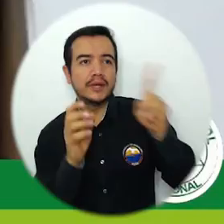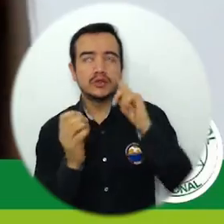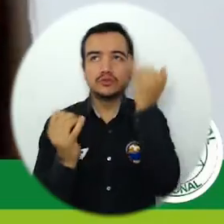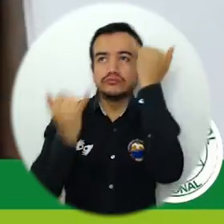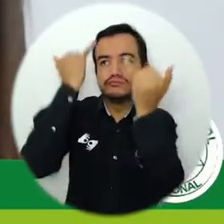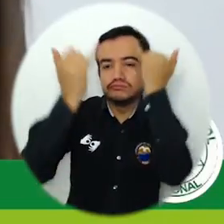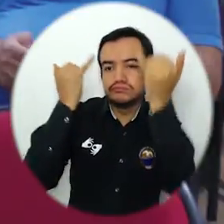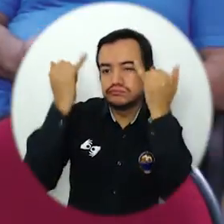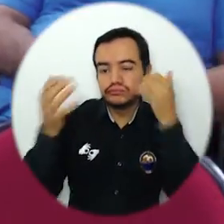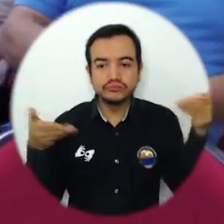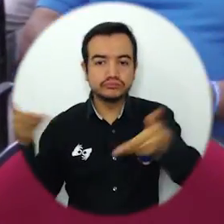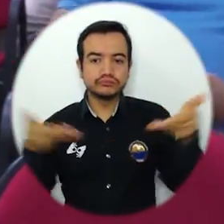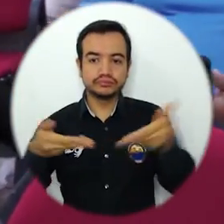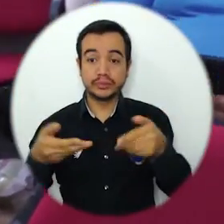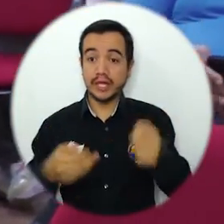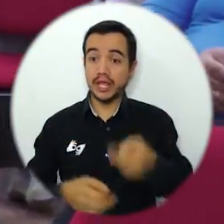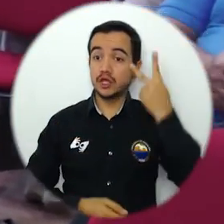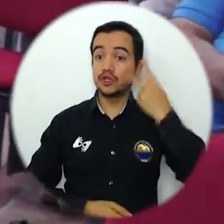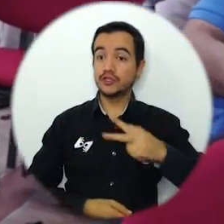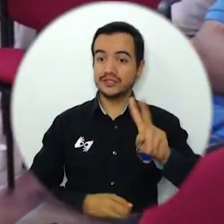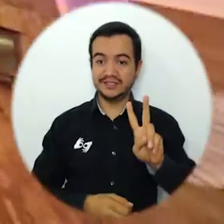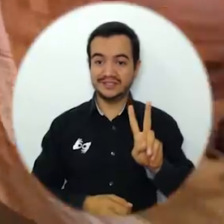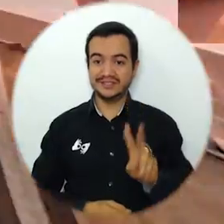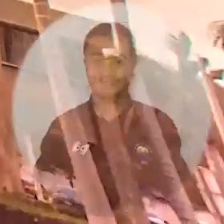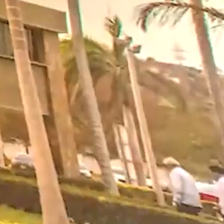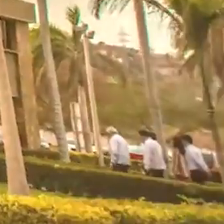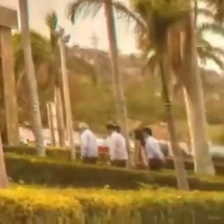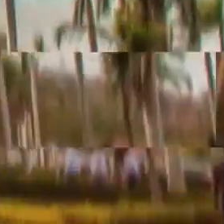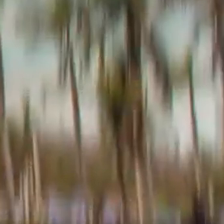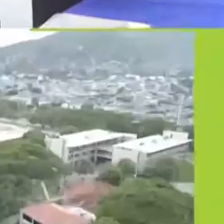perspectivas históricas en torno a las iniciativas colectivas.